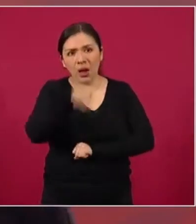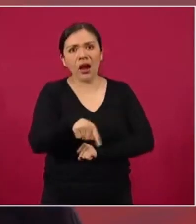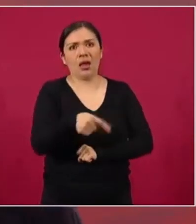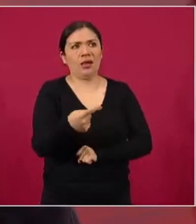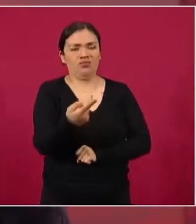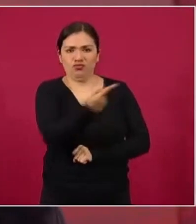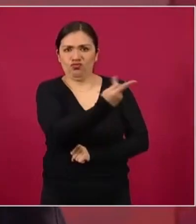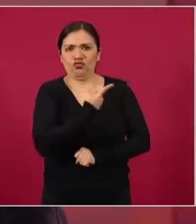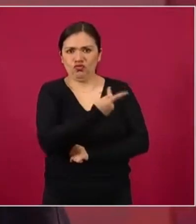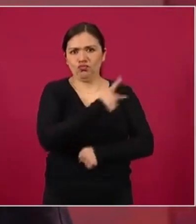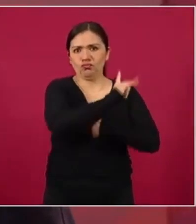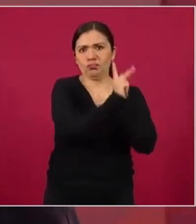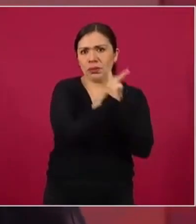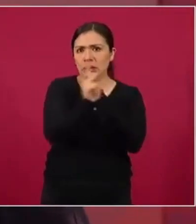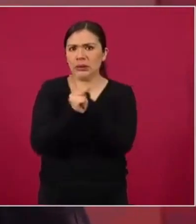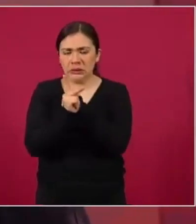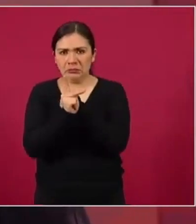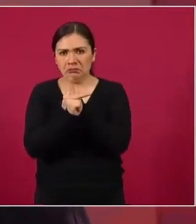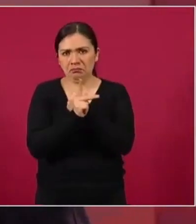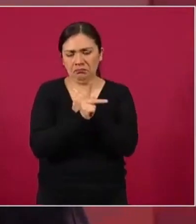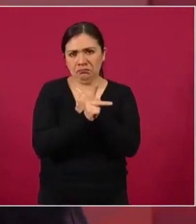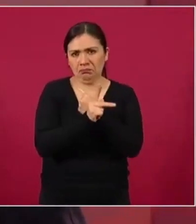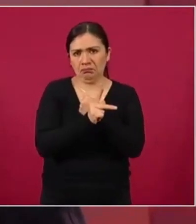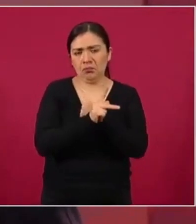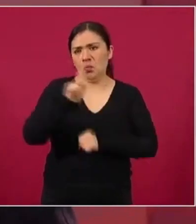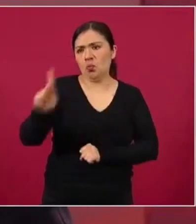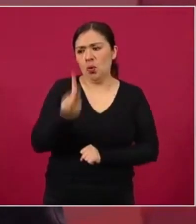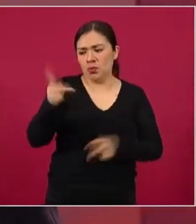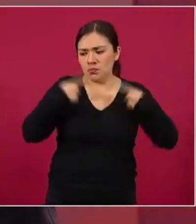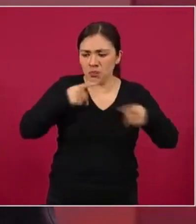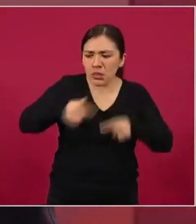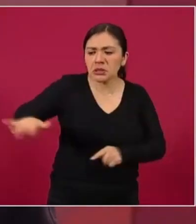nuestros países, para nuestros pueblos.